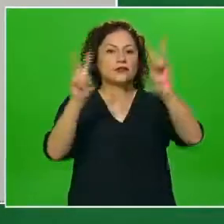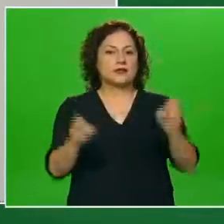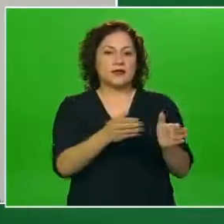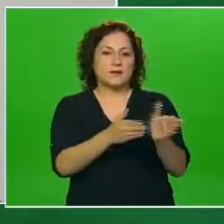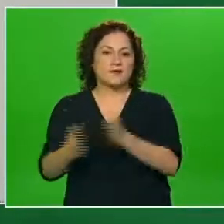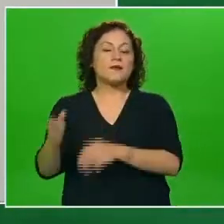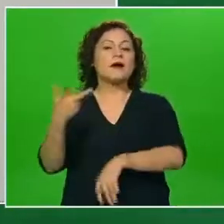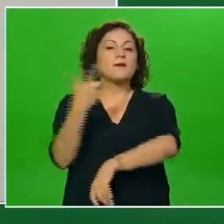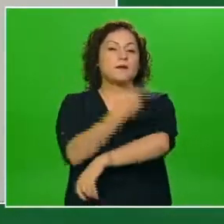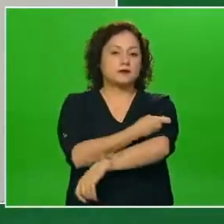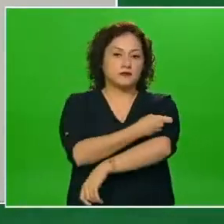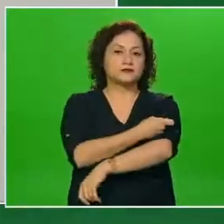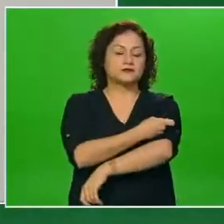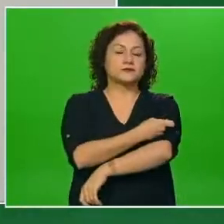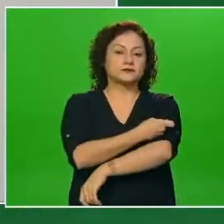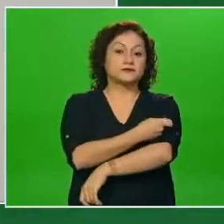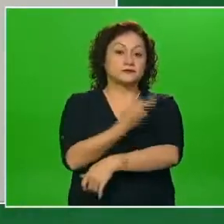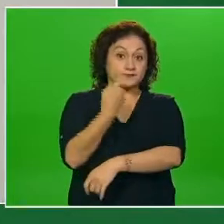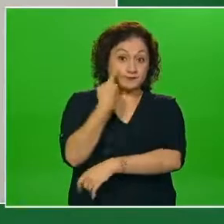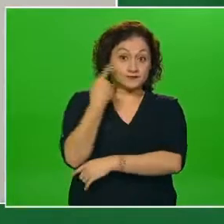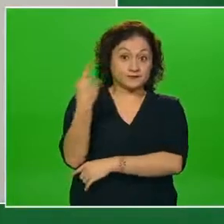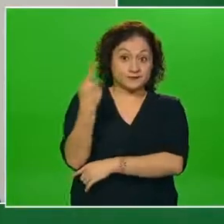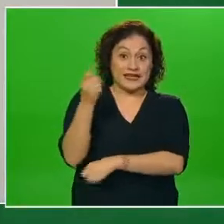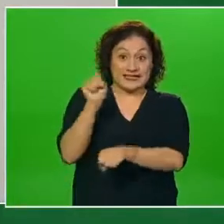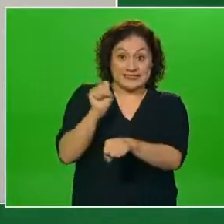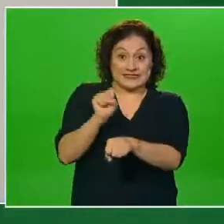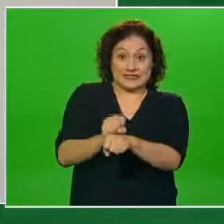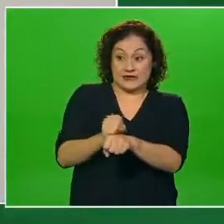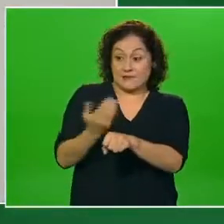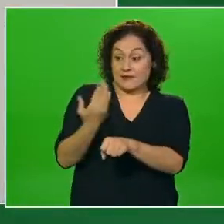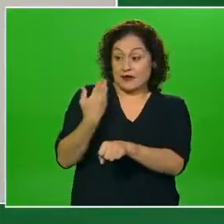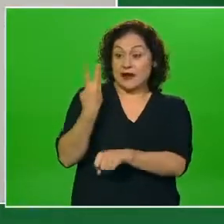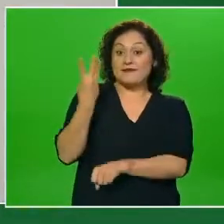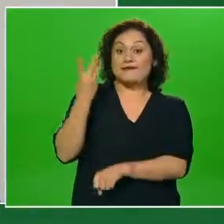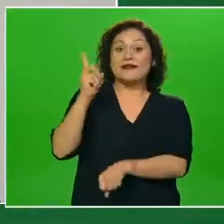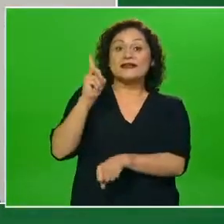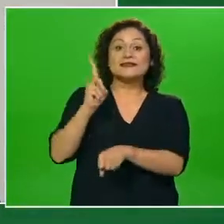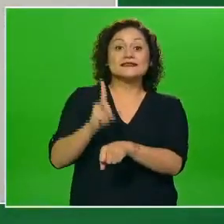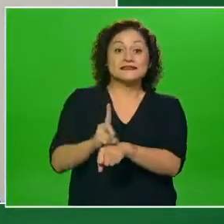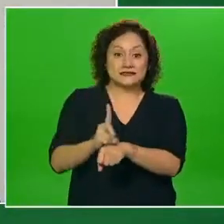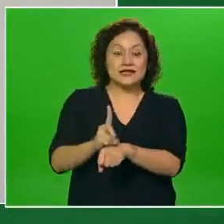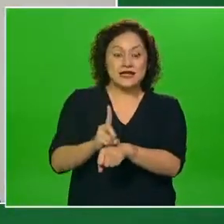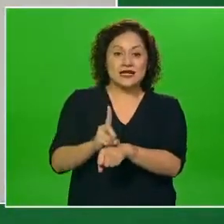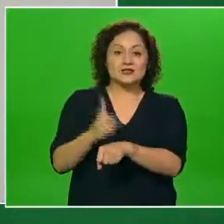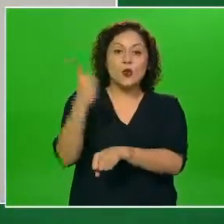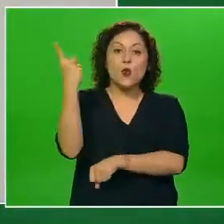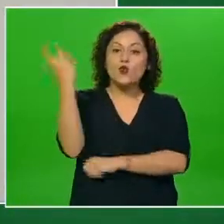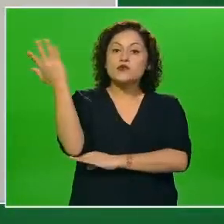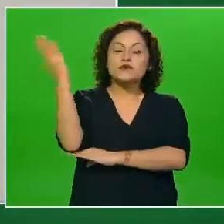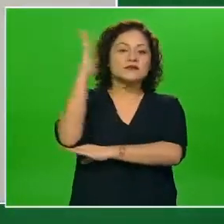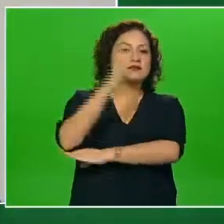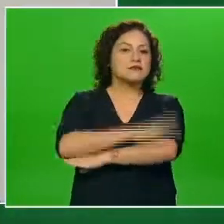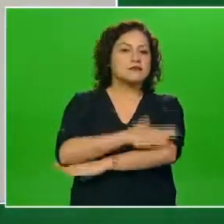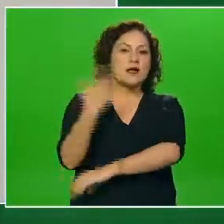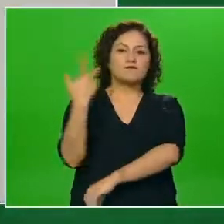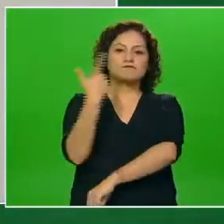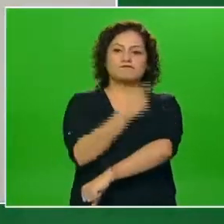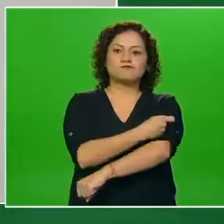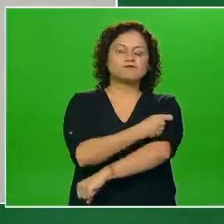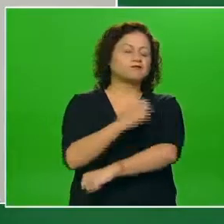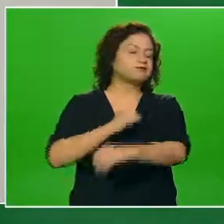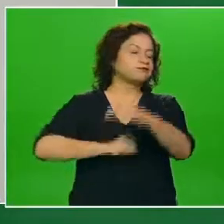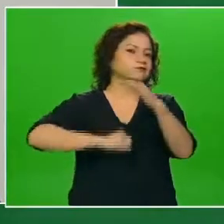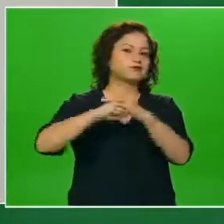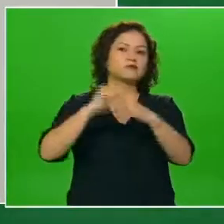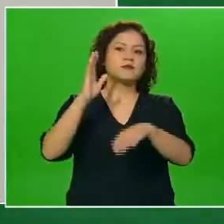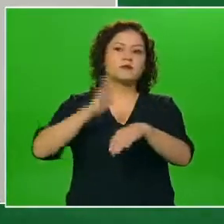una excelente semana. Vean ustedes que solamente hace tres días logramos el día con más dosis aplicadas en el país.